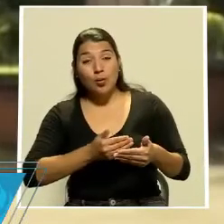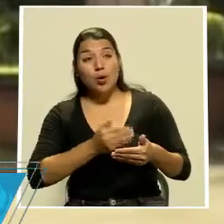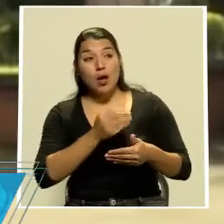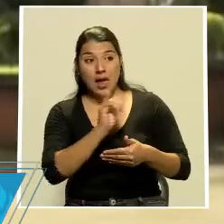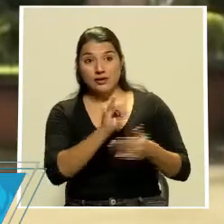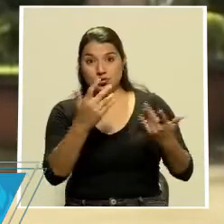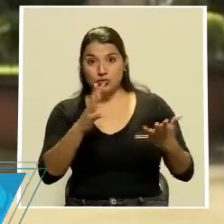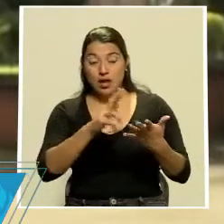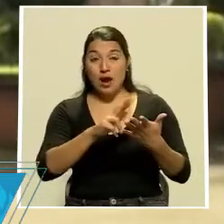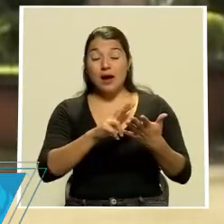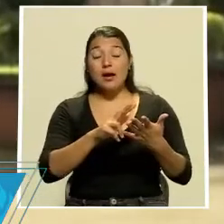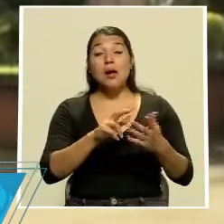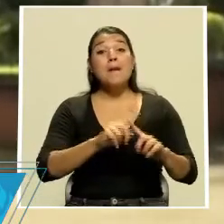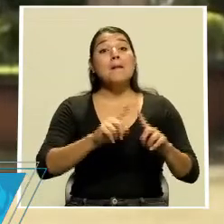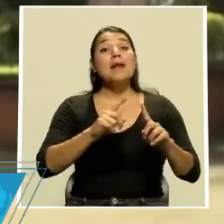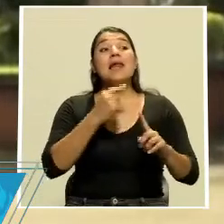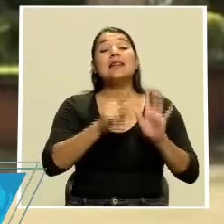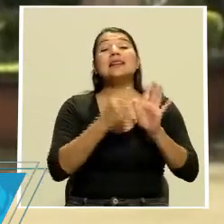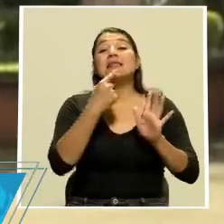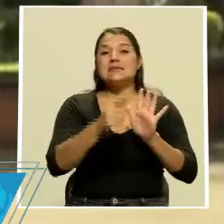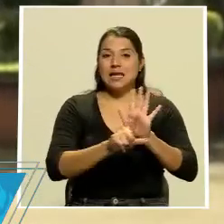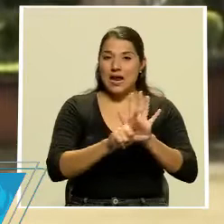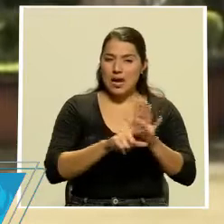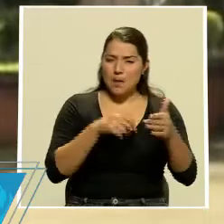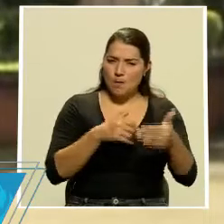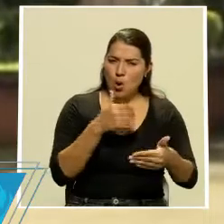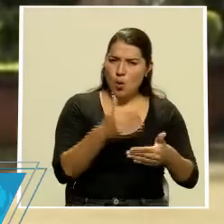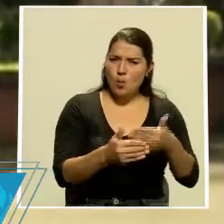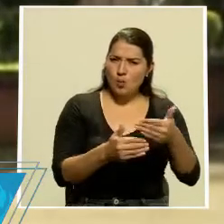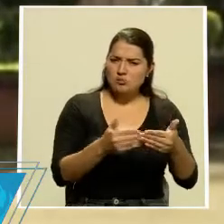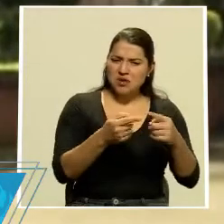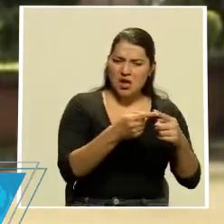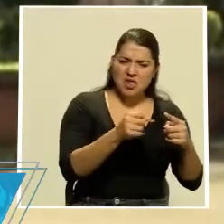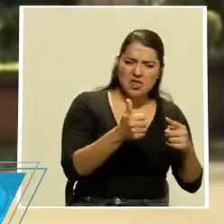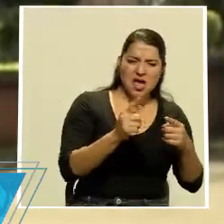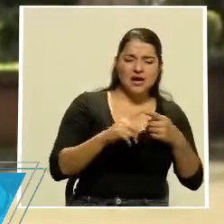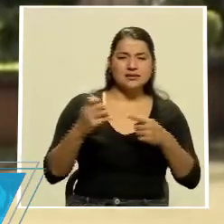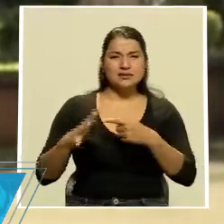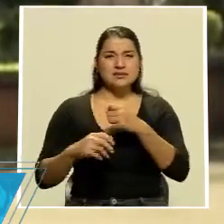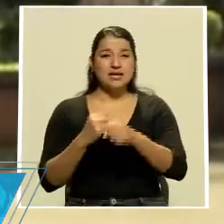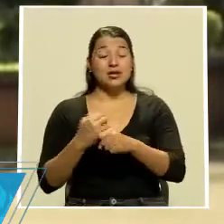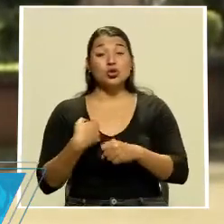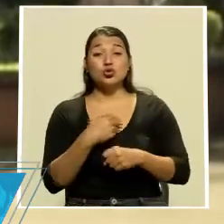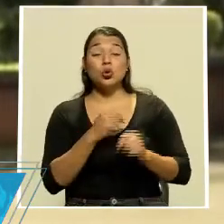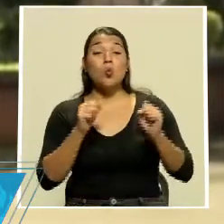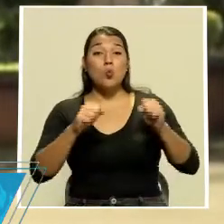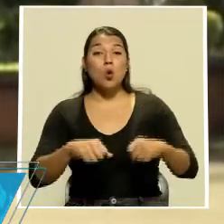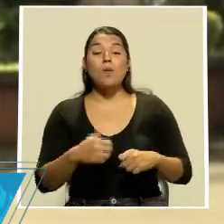provoca, es que paulatinamente en el periodo de 10 a 15 años podamos tener la operación